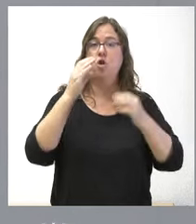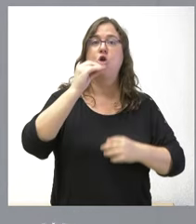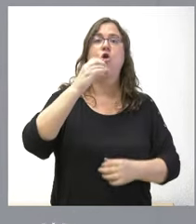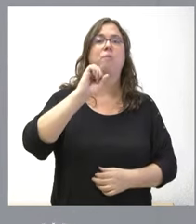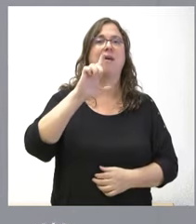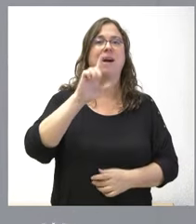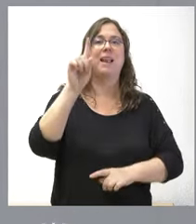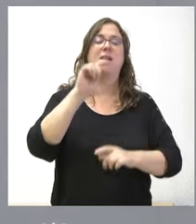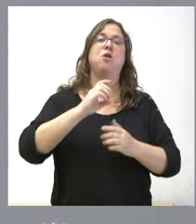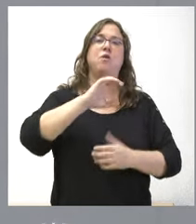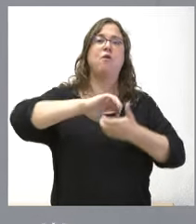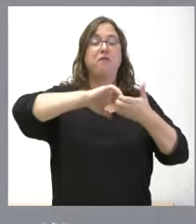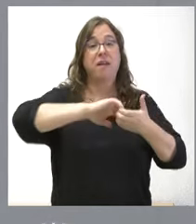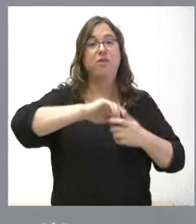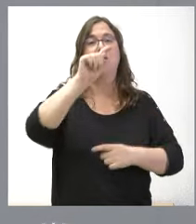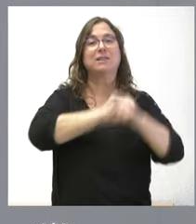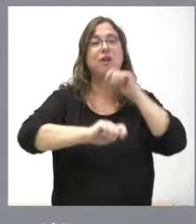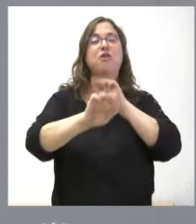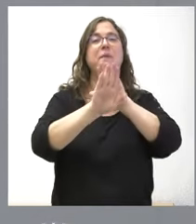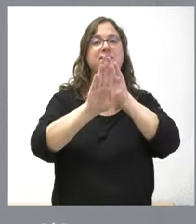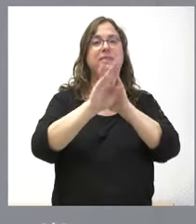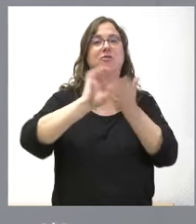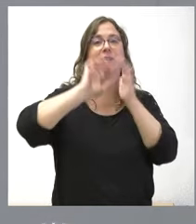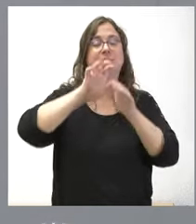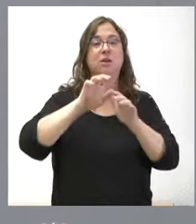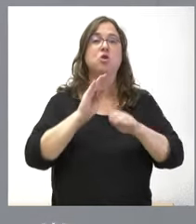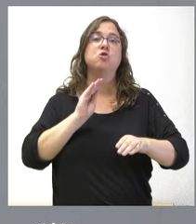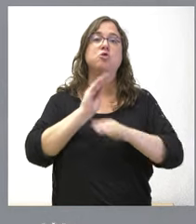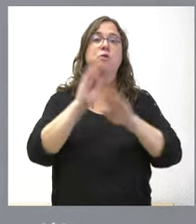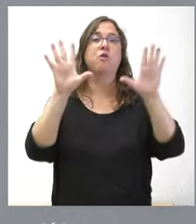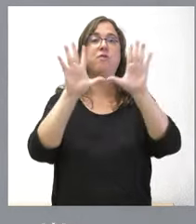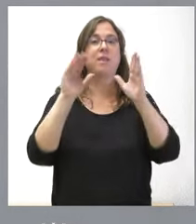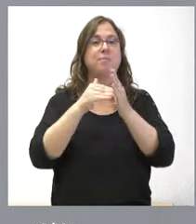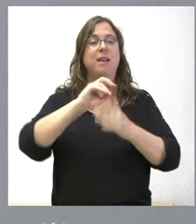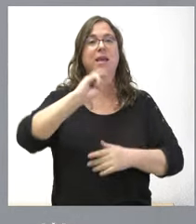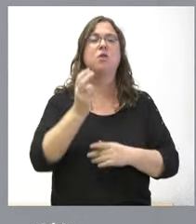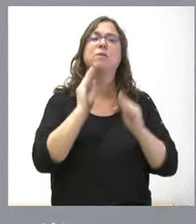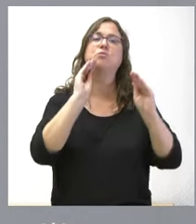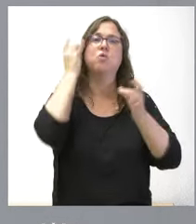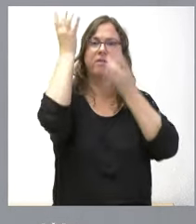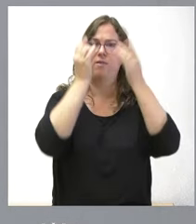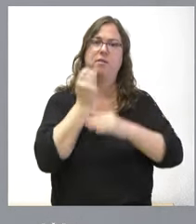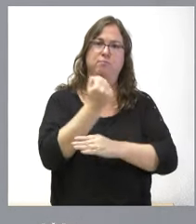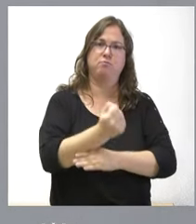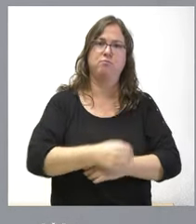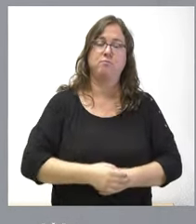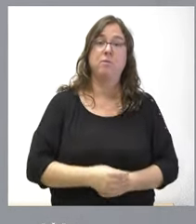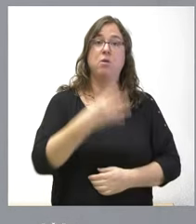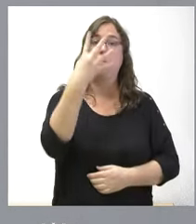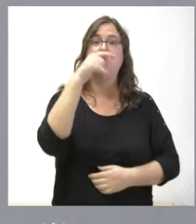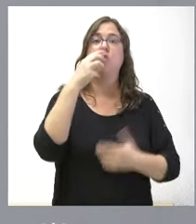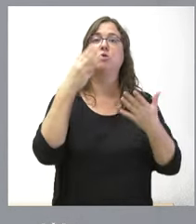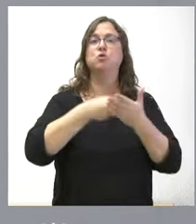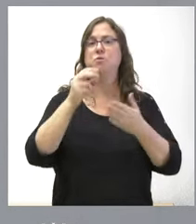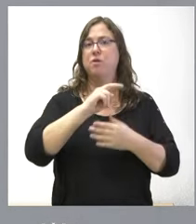Confederación de Asociaciones de Vecinos de Castilla y León, con una subvención de 10.000 euros para el funcionamiento de sus actividades. 4,8 millones